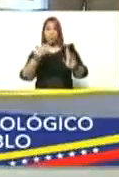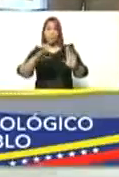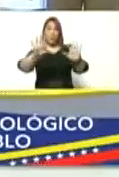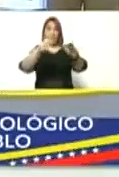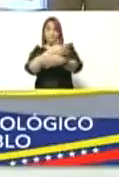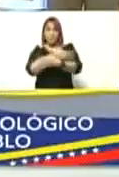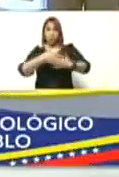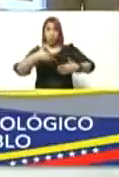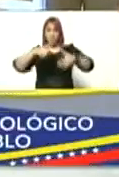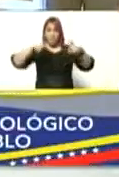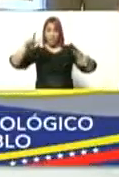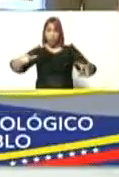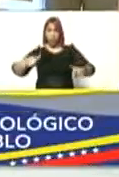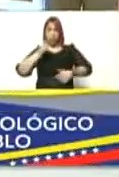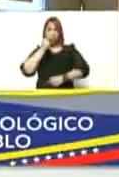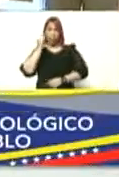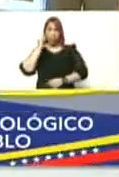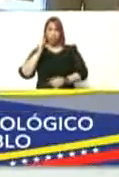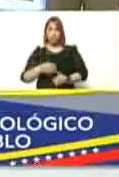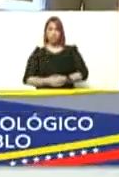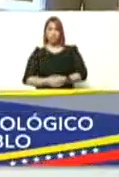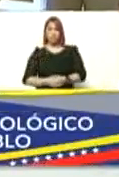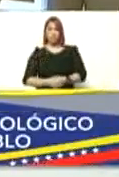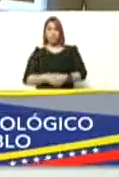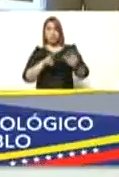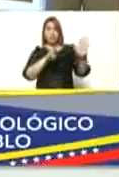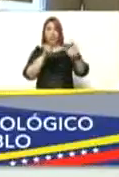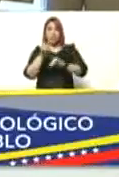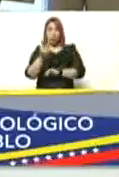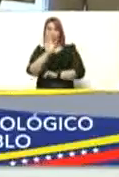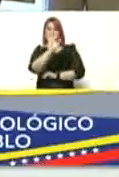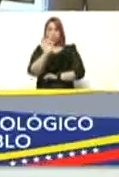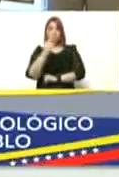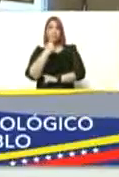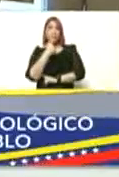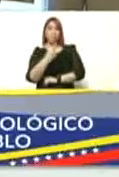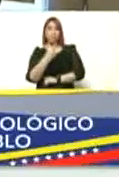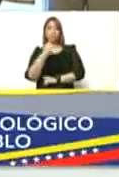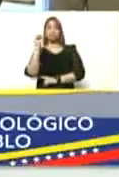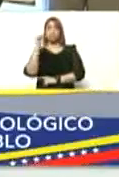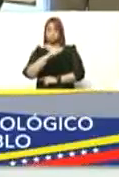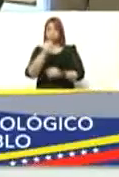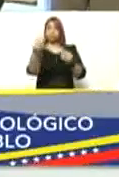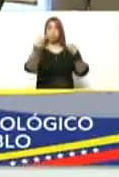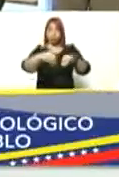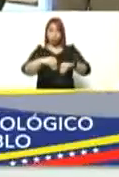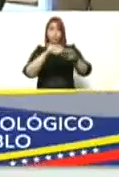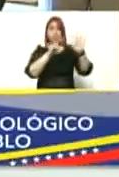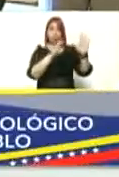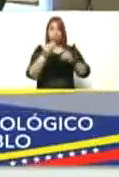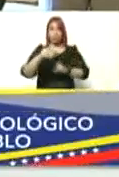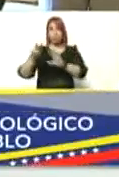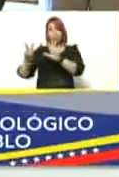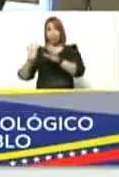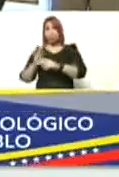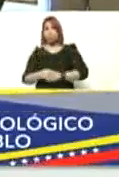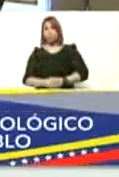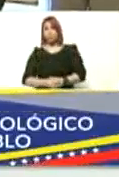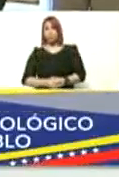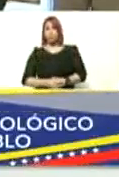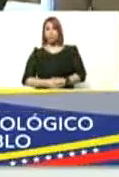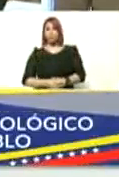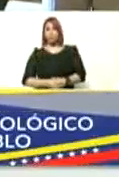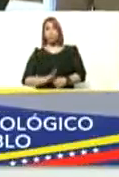millones de venezolanos y venezolanas y el 72% dice que sí está de acuerdo en que